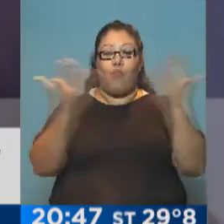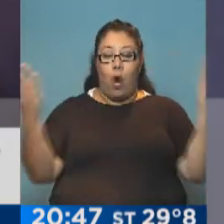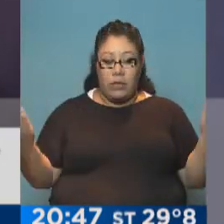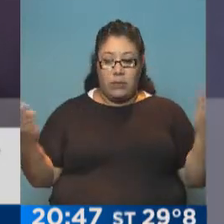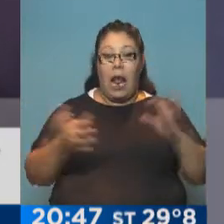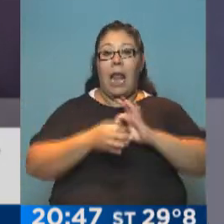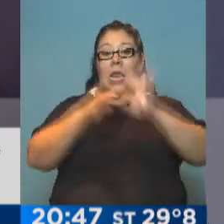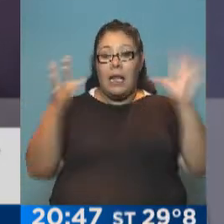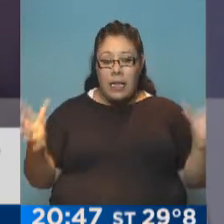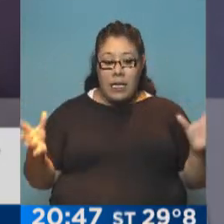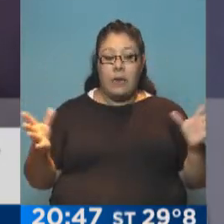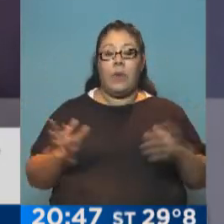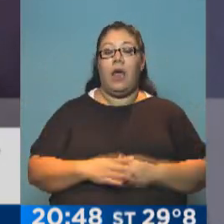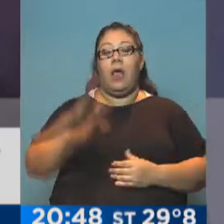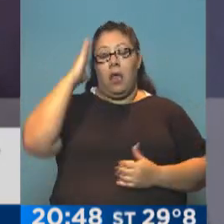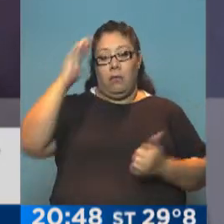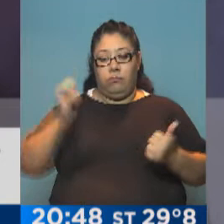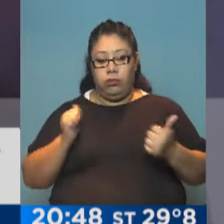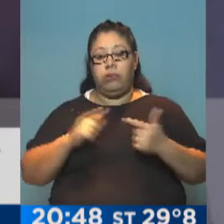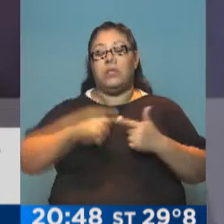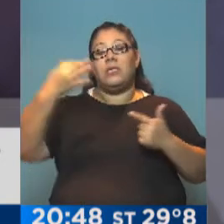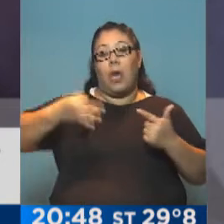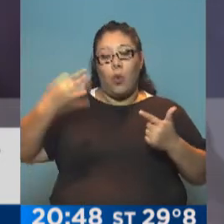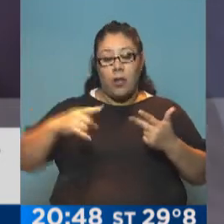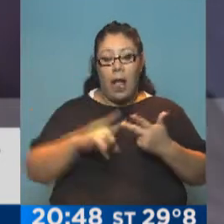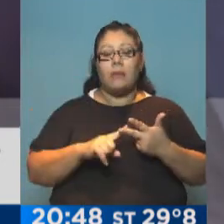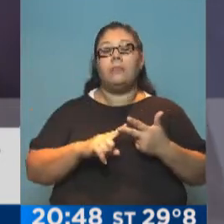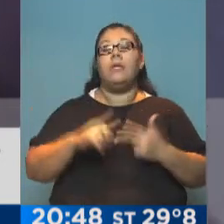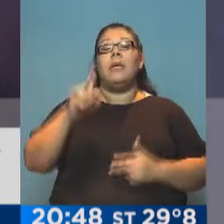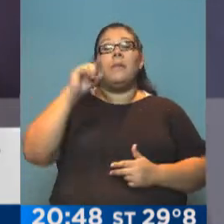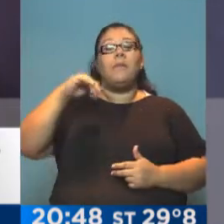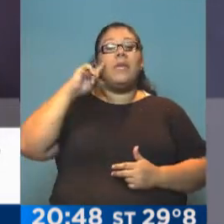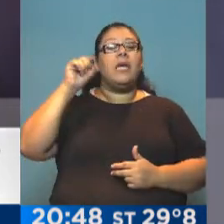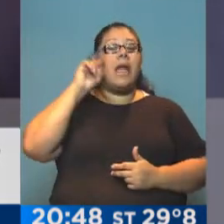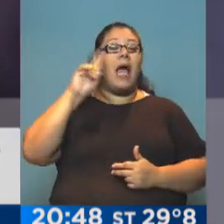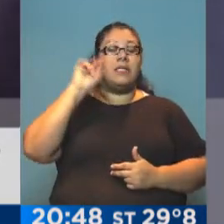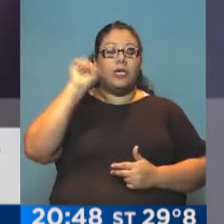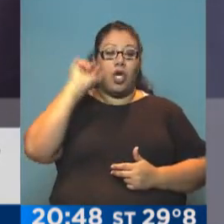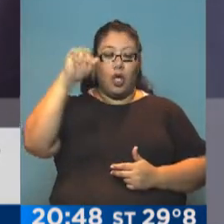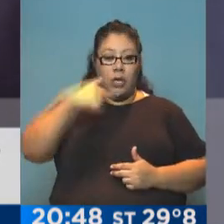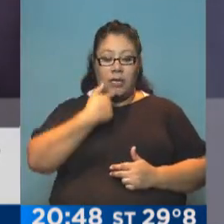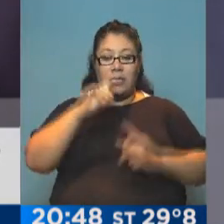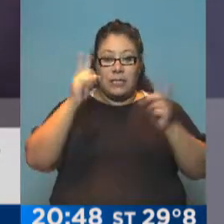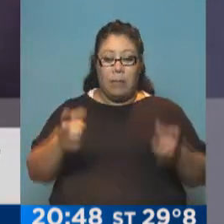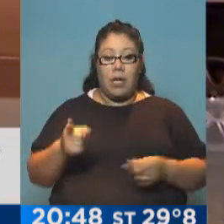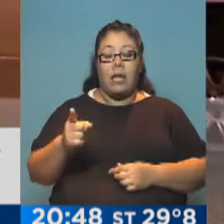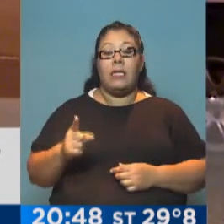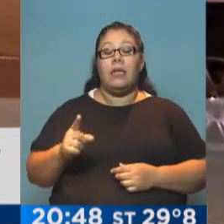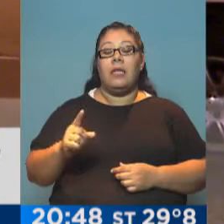la Cancillería, las Fuerzas Armadas de Seguridad y Migraciones, desde septiembre de 2012 hasta hoy.